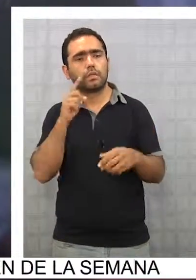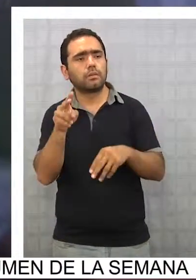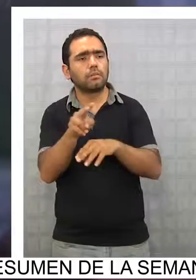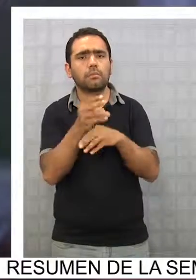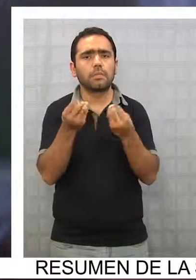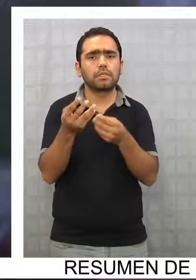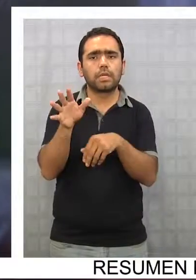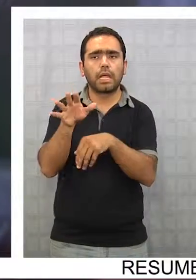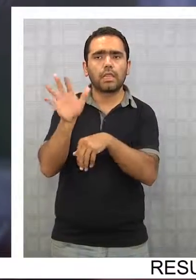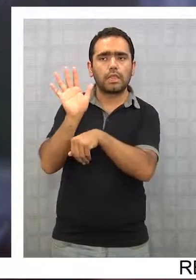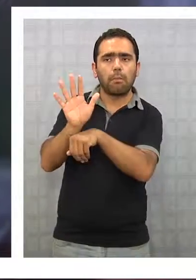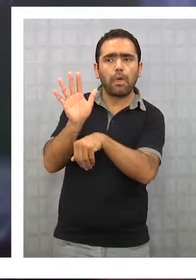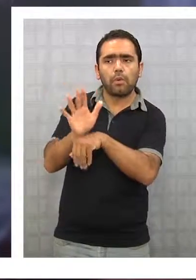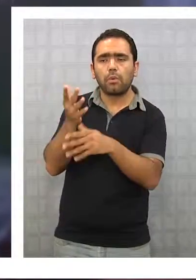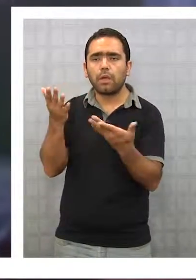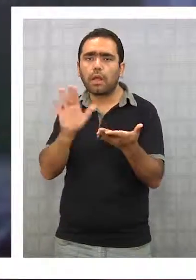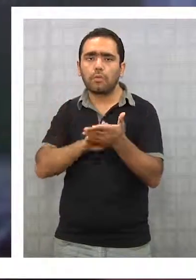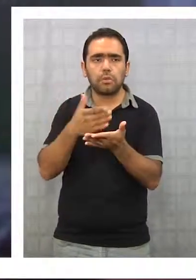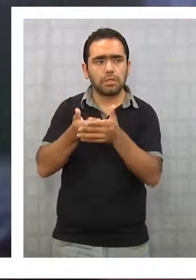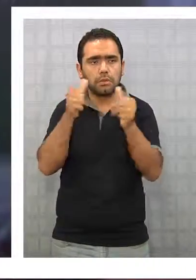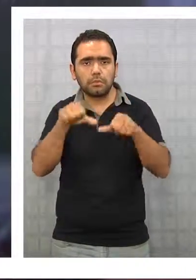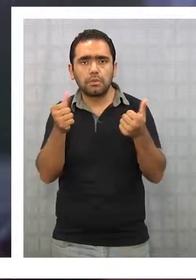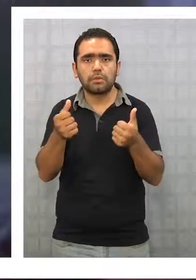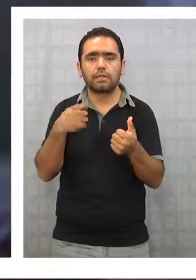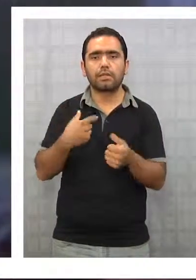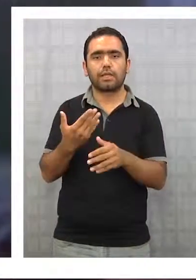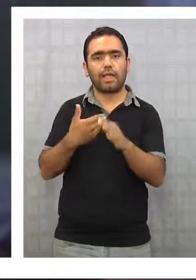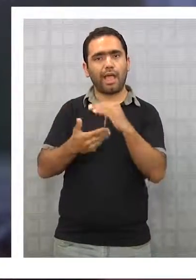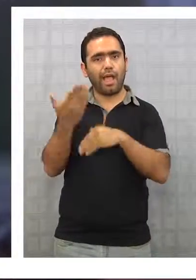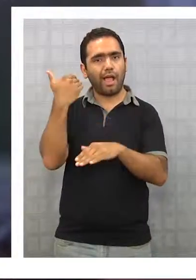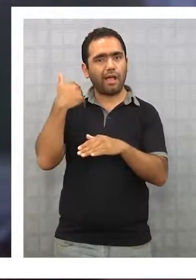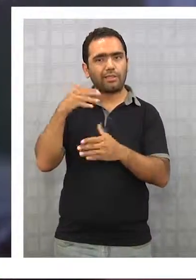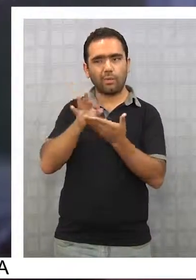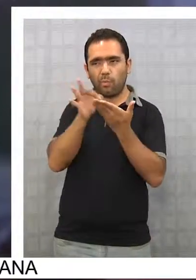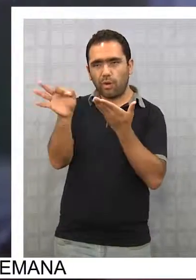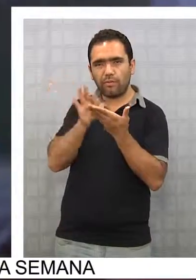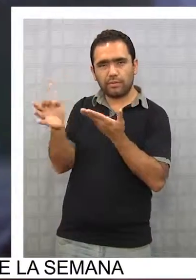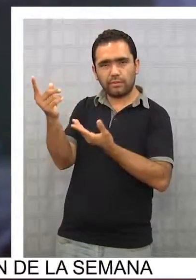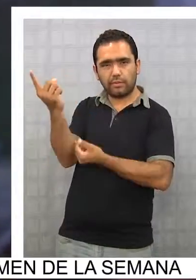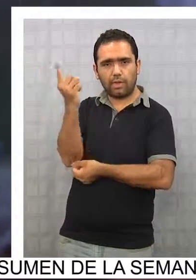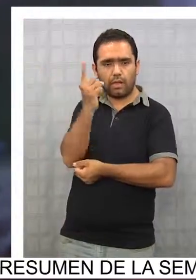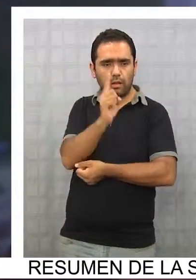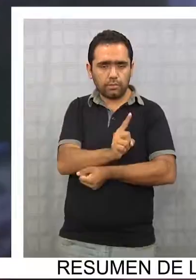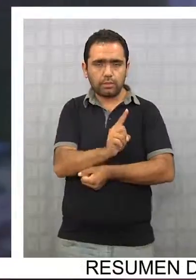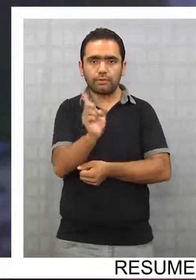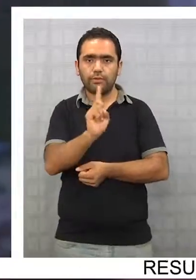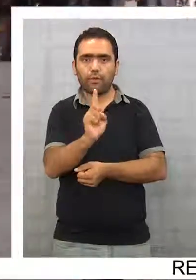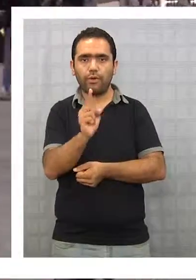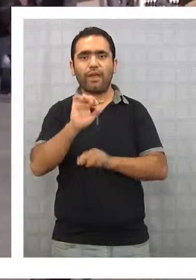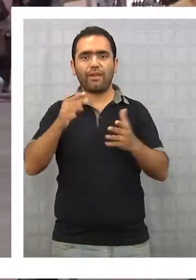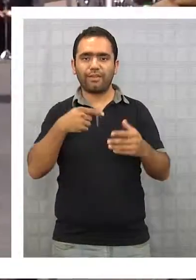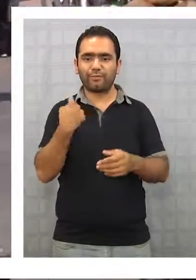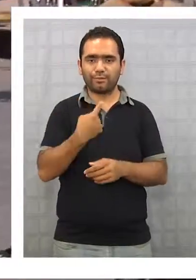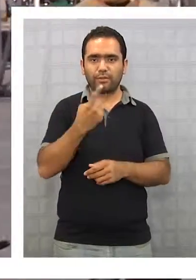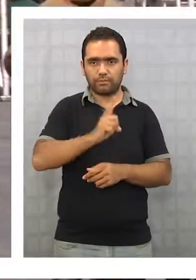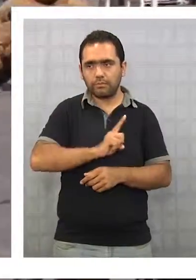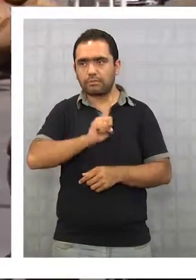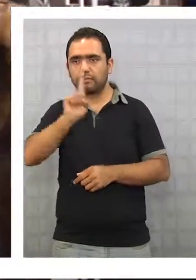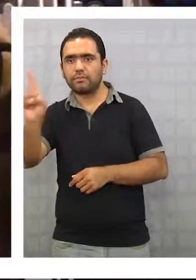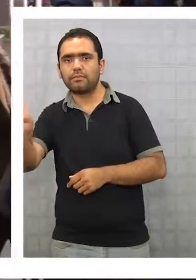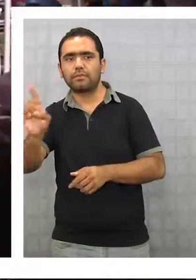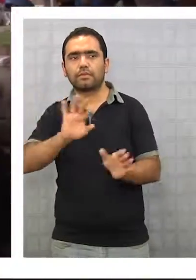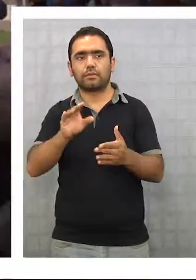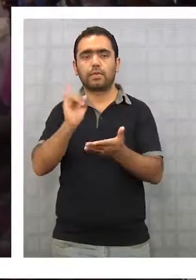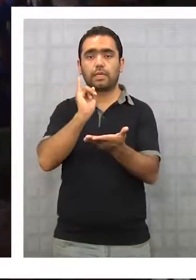Tamarugal, que anteriormente venían desde el interior, desde Colchane, a nuestra oficina central. día nosotros vamos a terreno. Según el Instituto